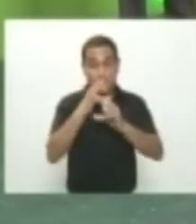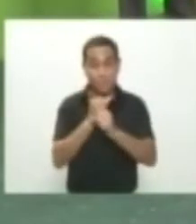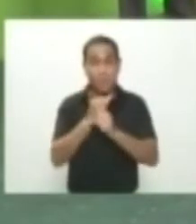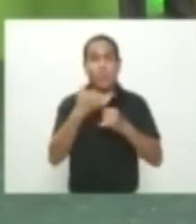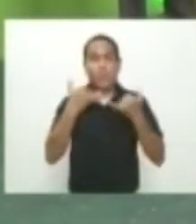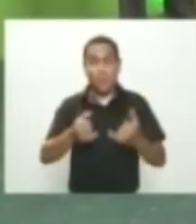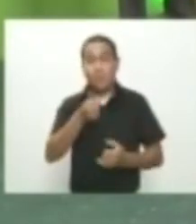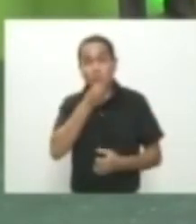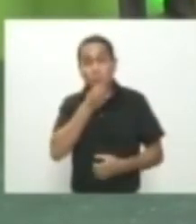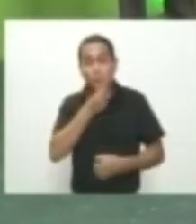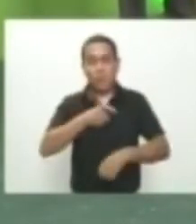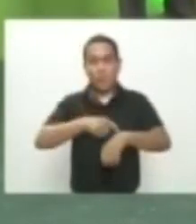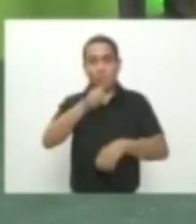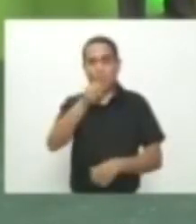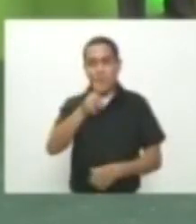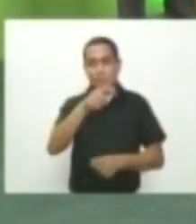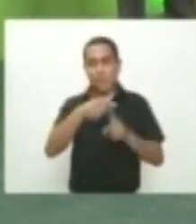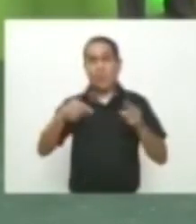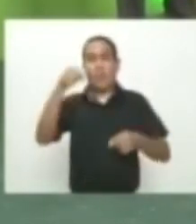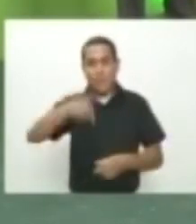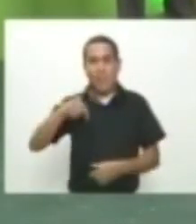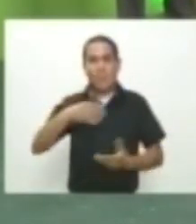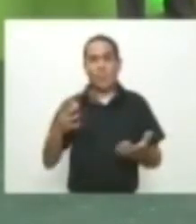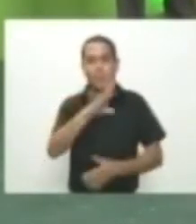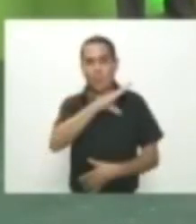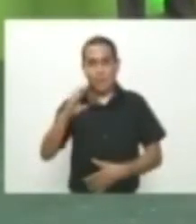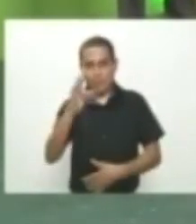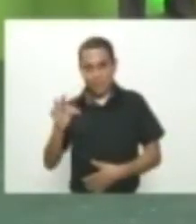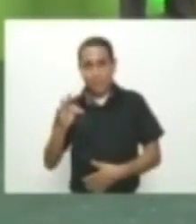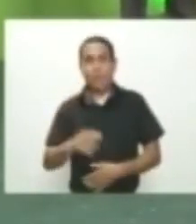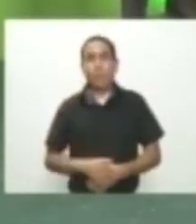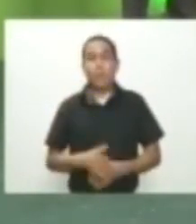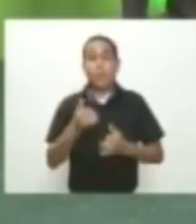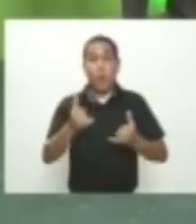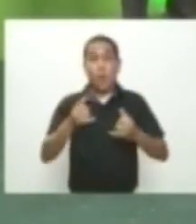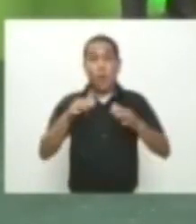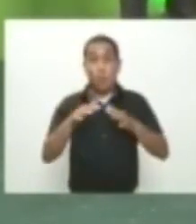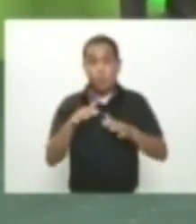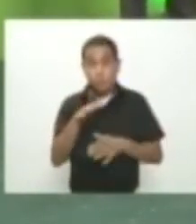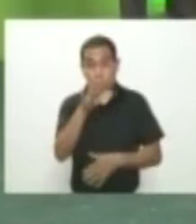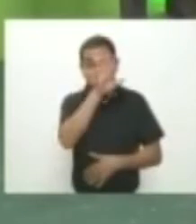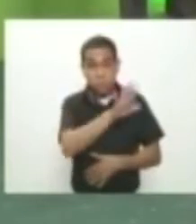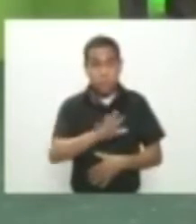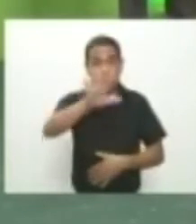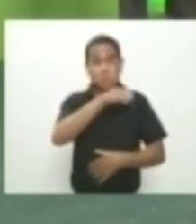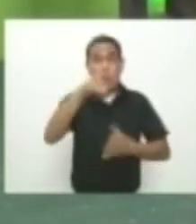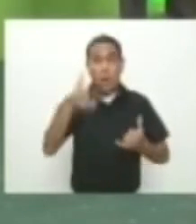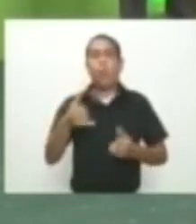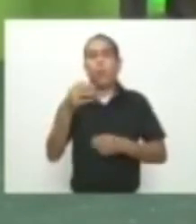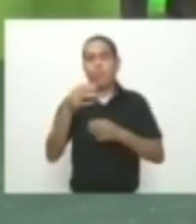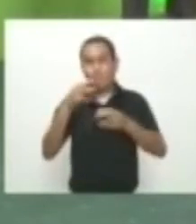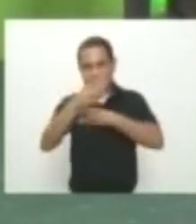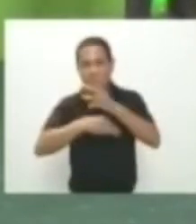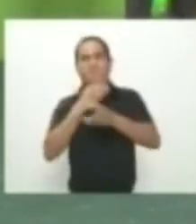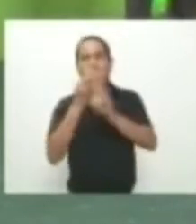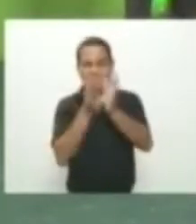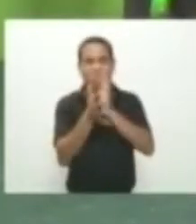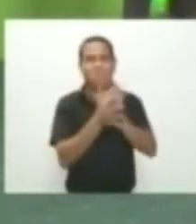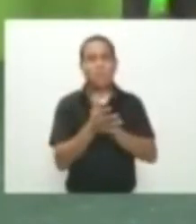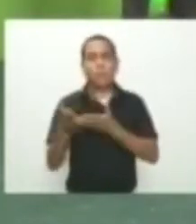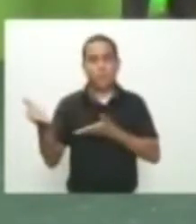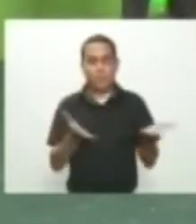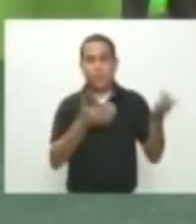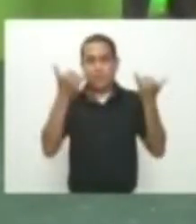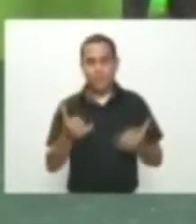son las noticias de las 6 y 30 por aquí por Telecarim Las noticias de la región Colombia y el mundo están aquí y ahora Bienvenidos a nuestro